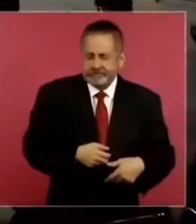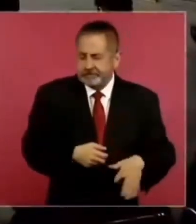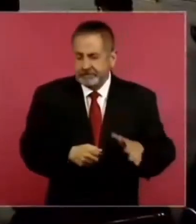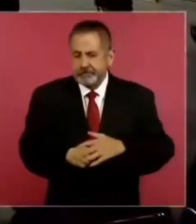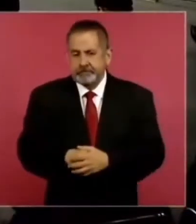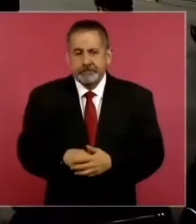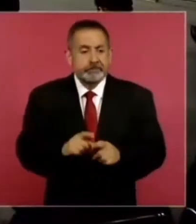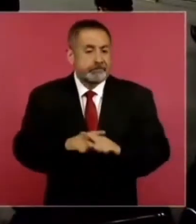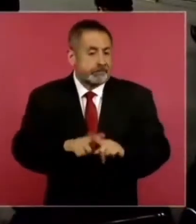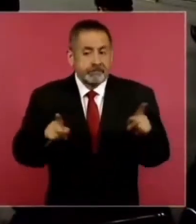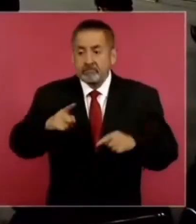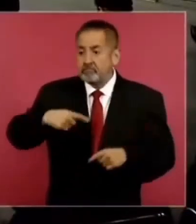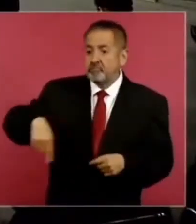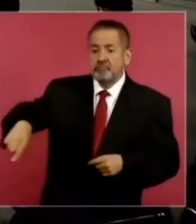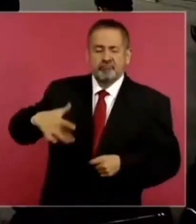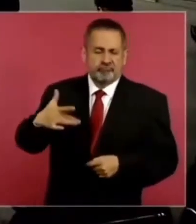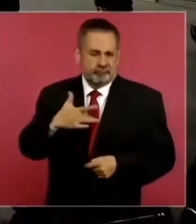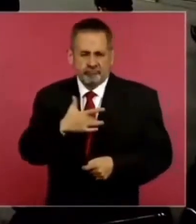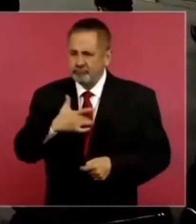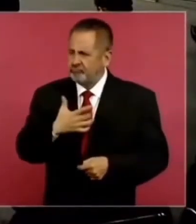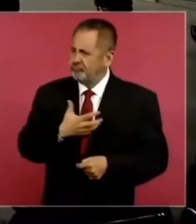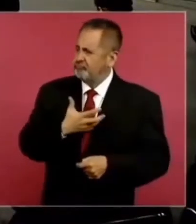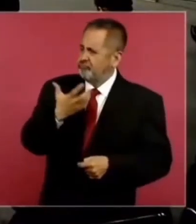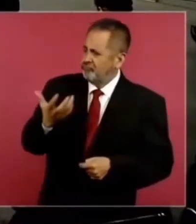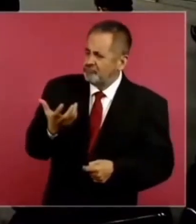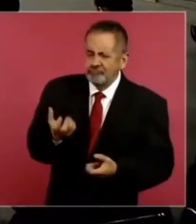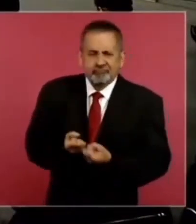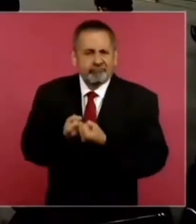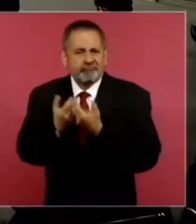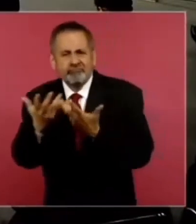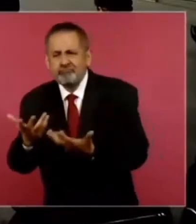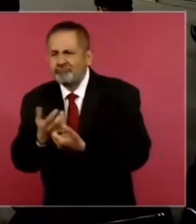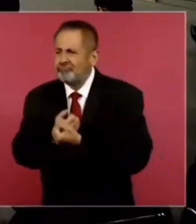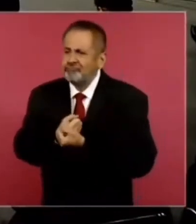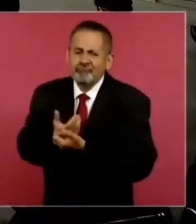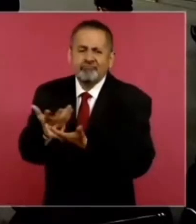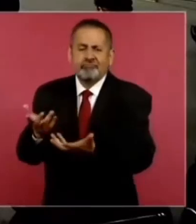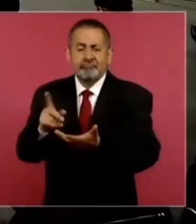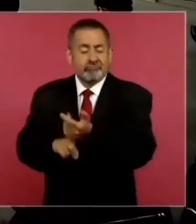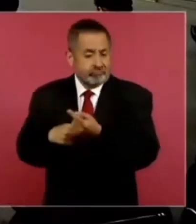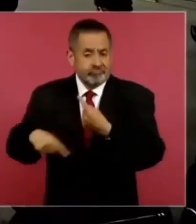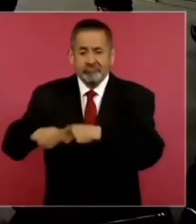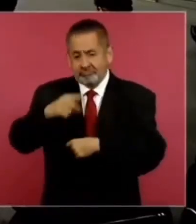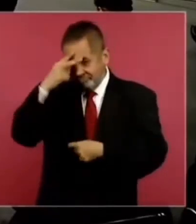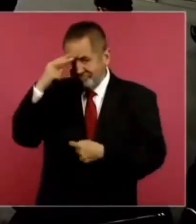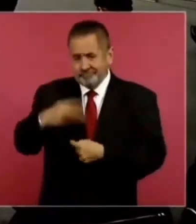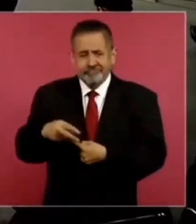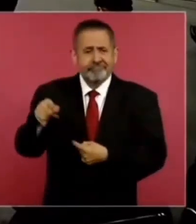La generosidad del pueblo de México, la fraternidad del pueblo de México, viene también